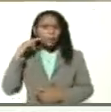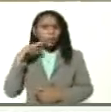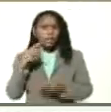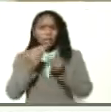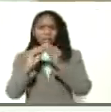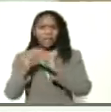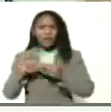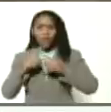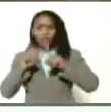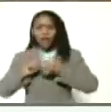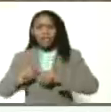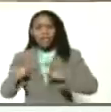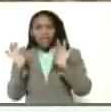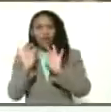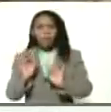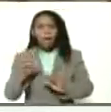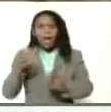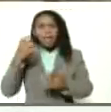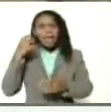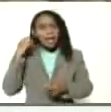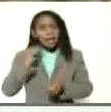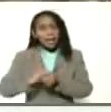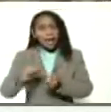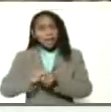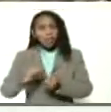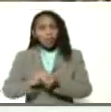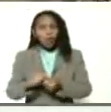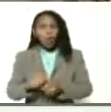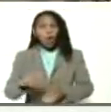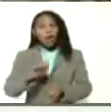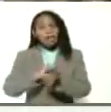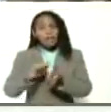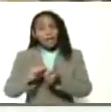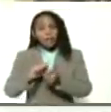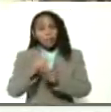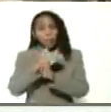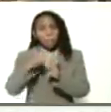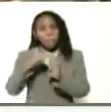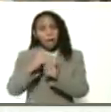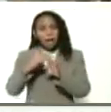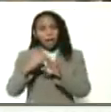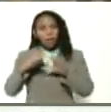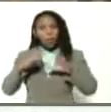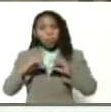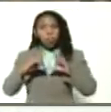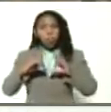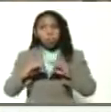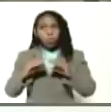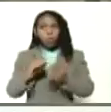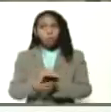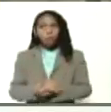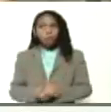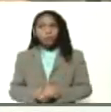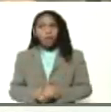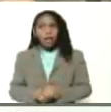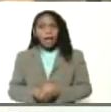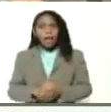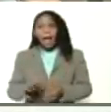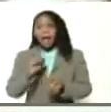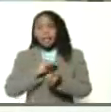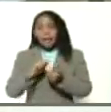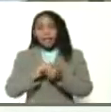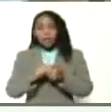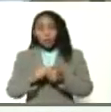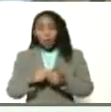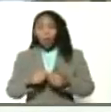tipos de queso tenemos aquí el queso semi madurado con especies hacemos los quesos frescos